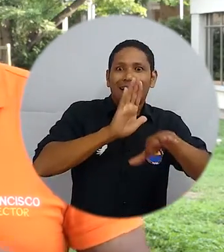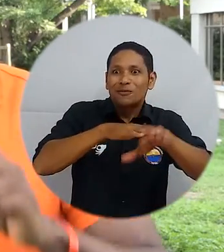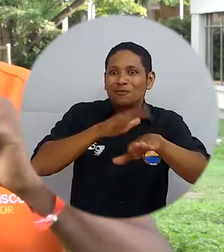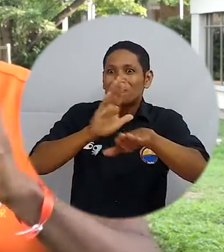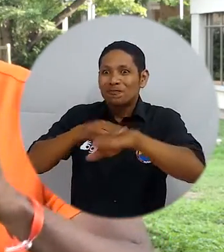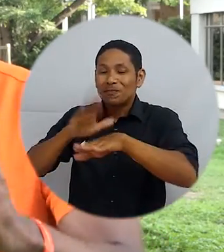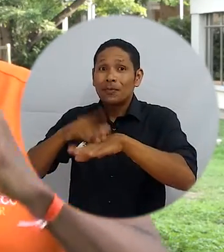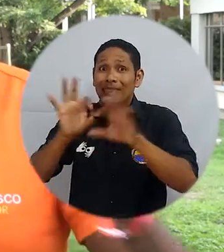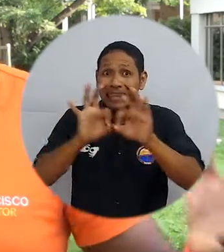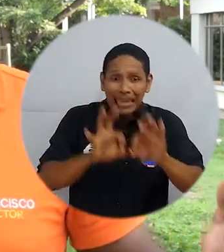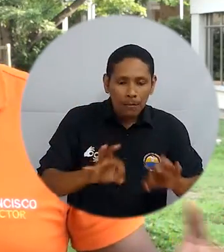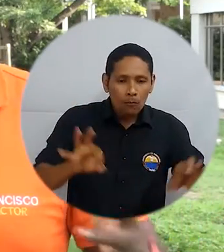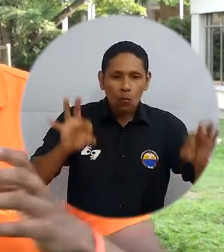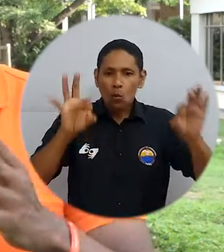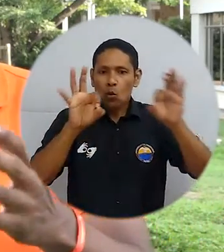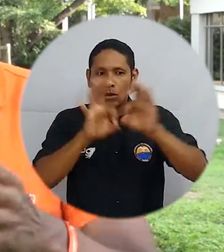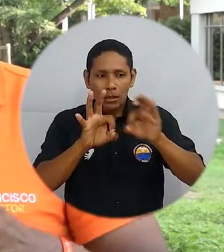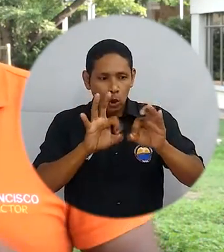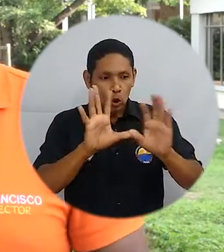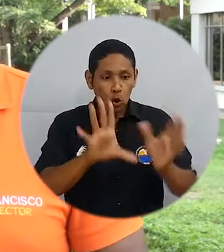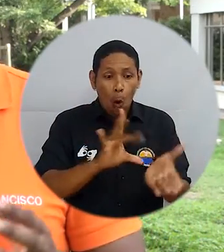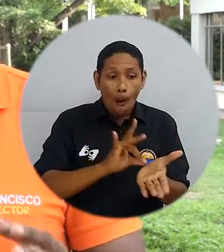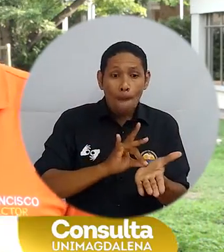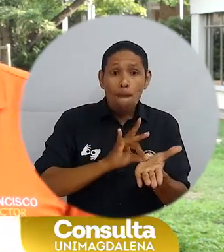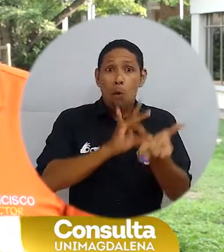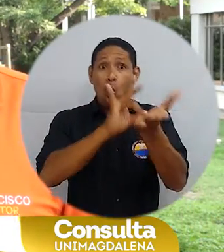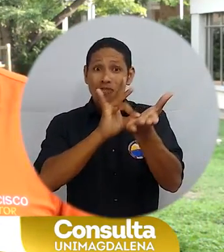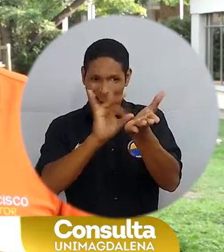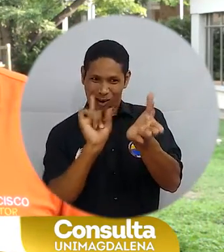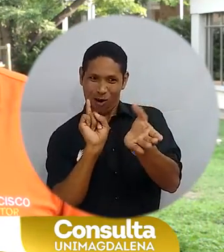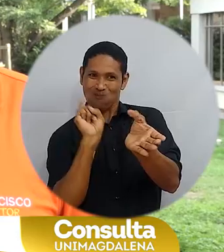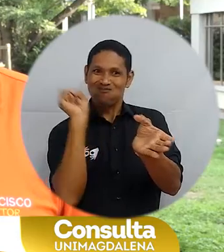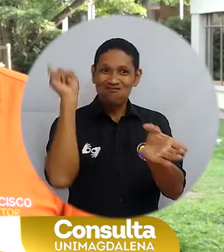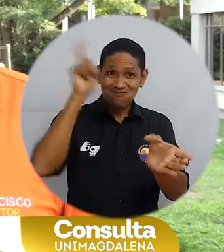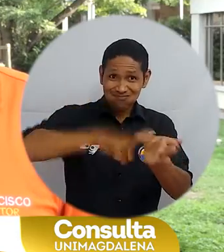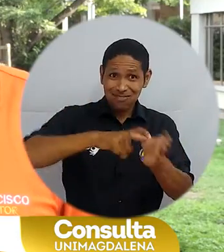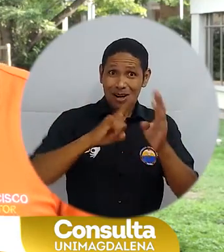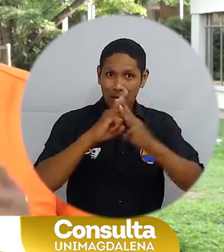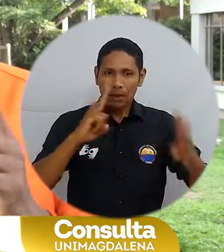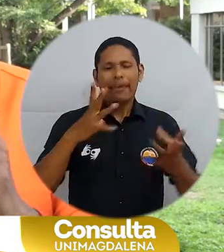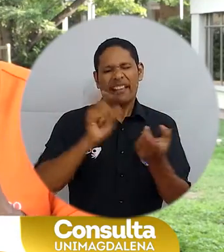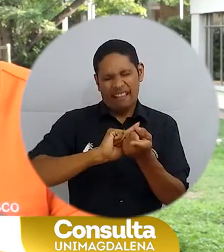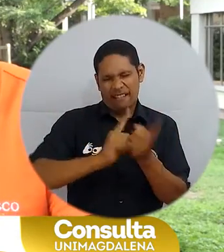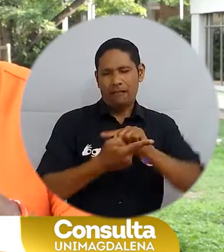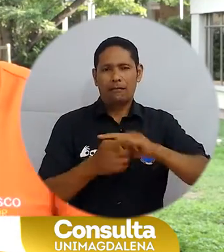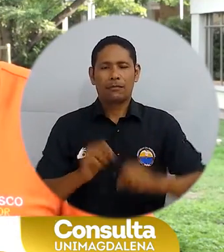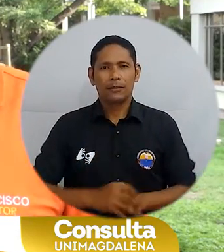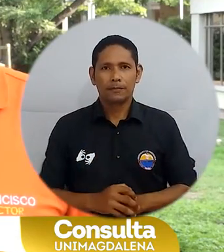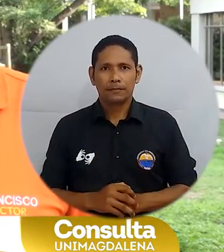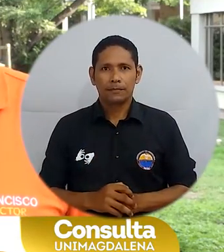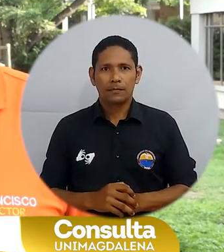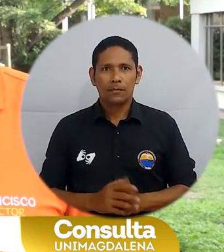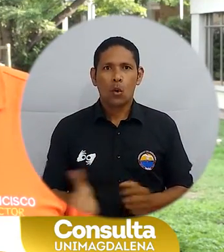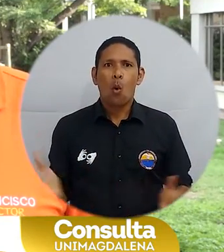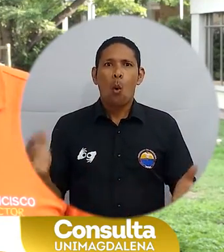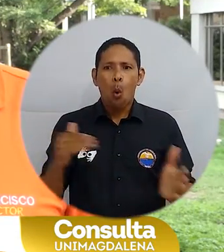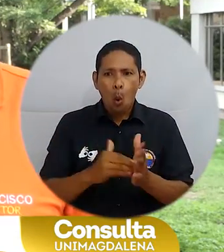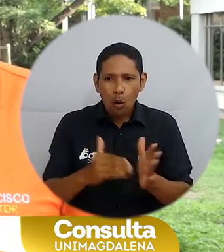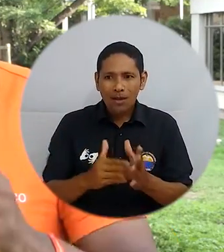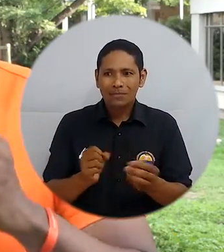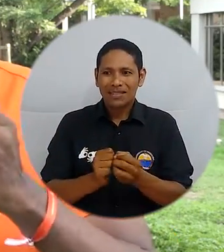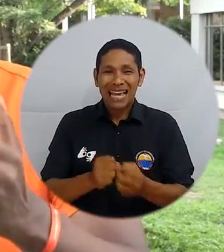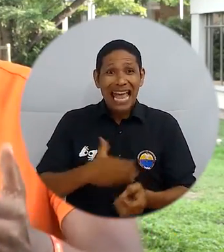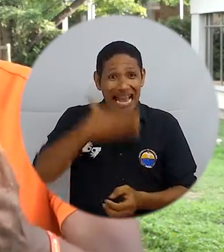Queremos cambiar el modelo de admisión de la Universidad del Magdalena. Queremos volver al examen de admisión,